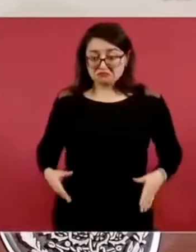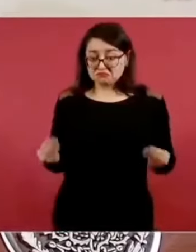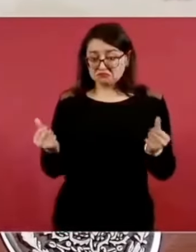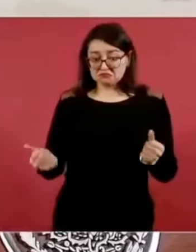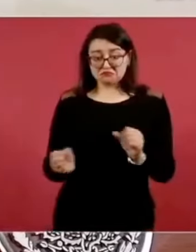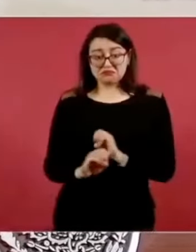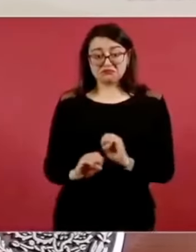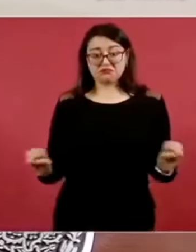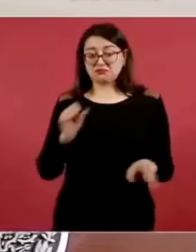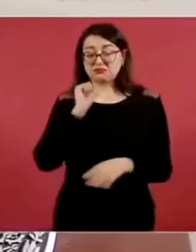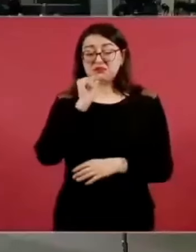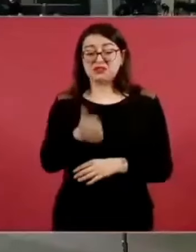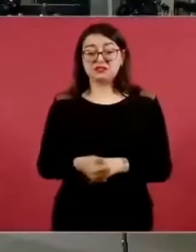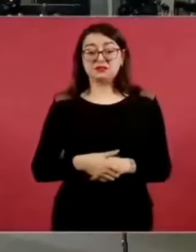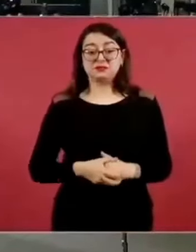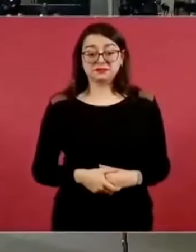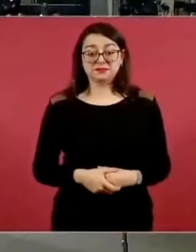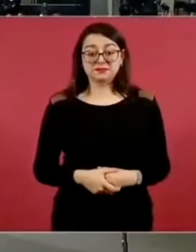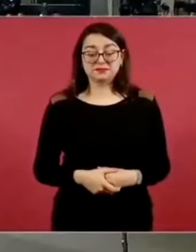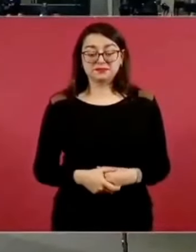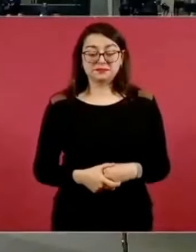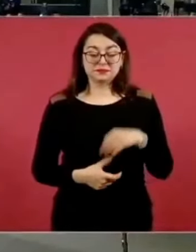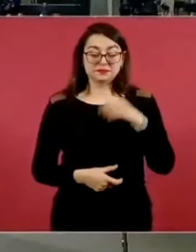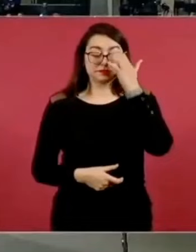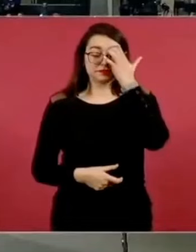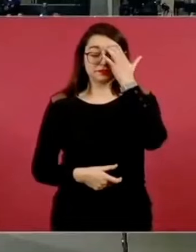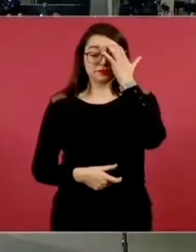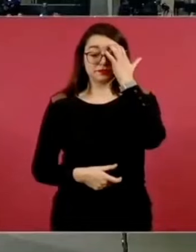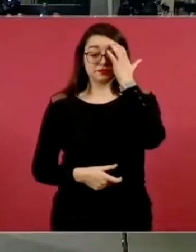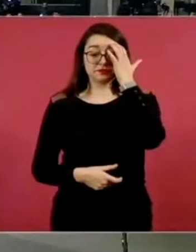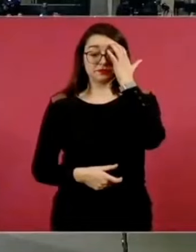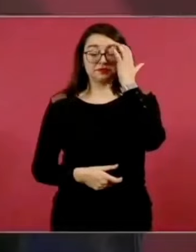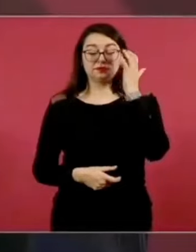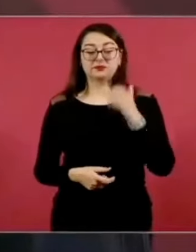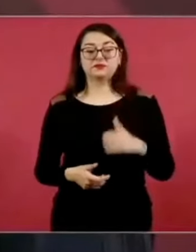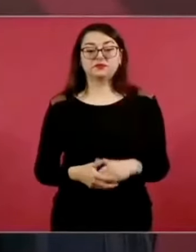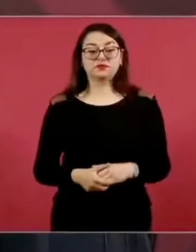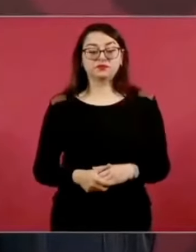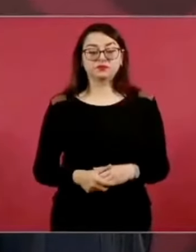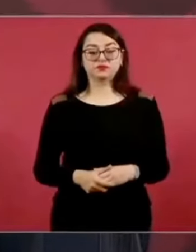Y nunca, nunca he tenido